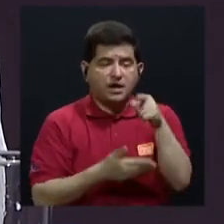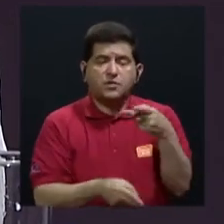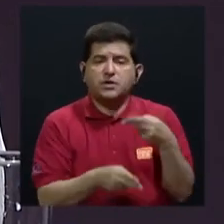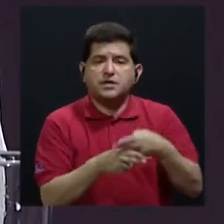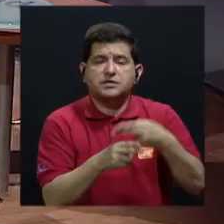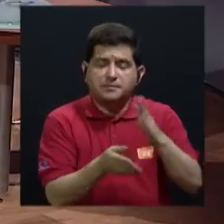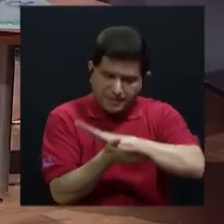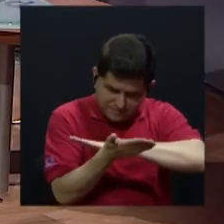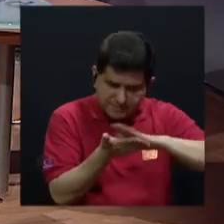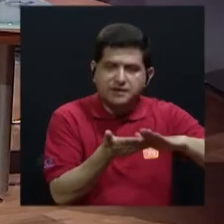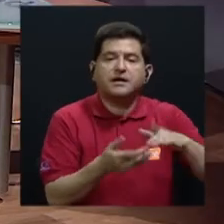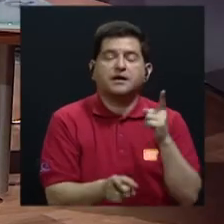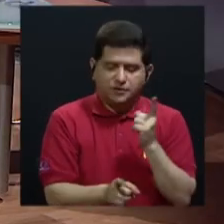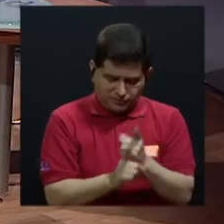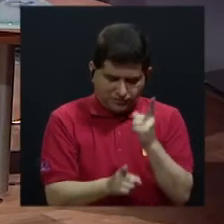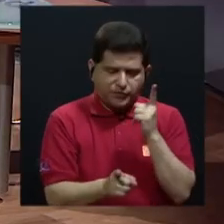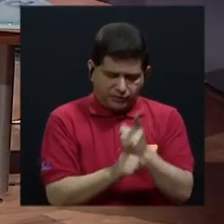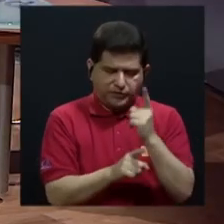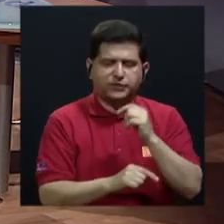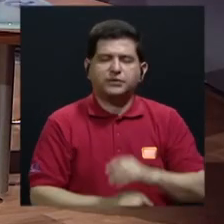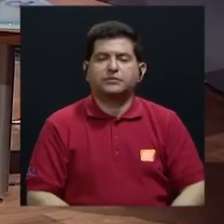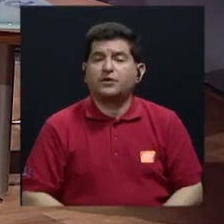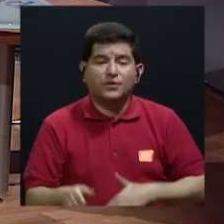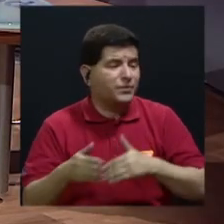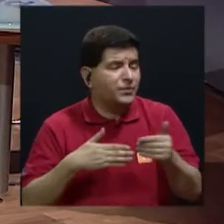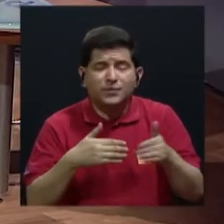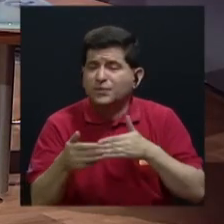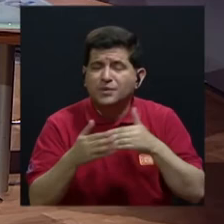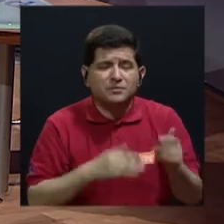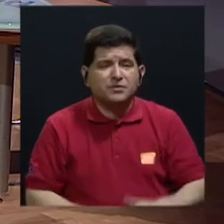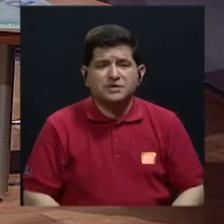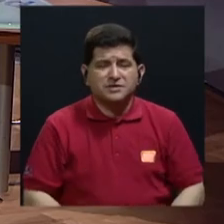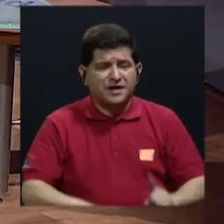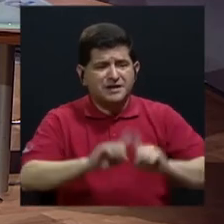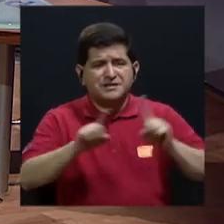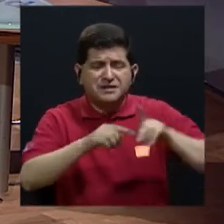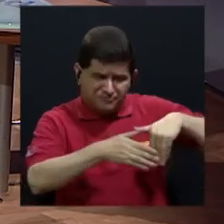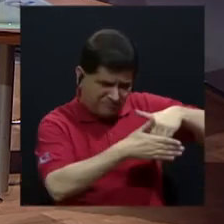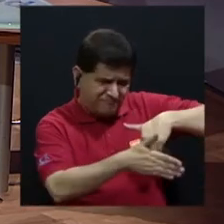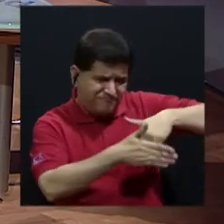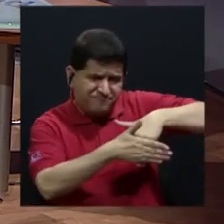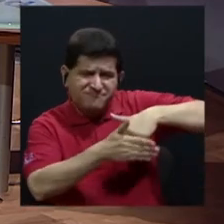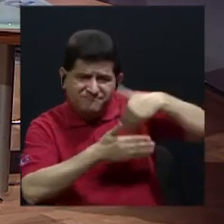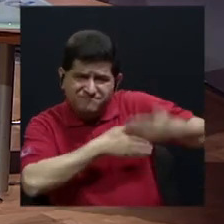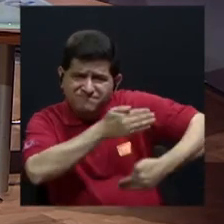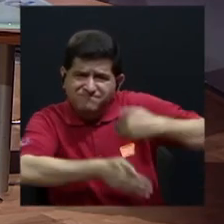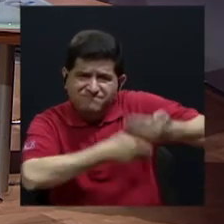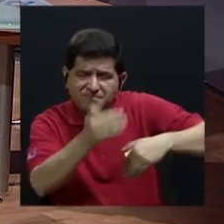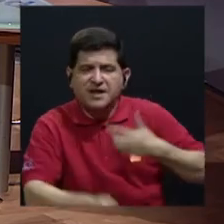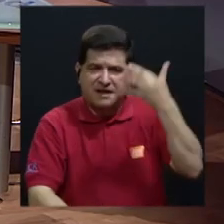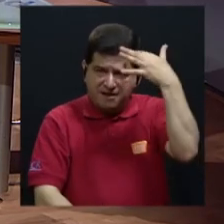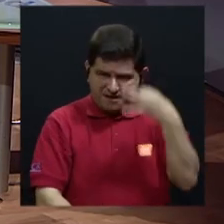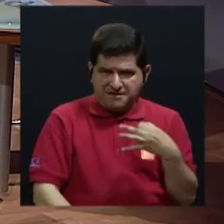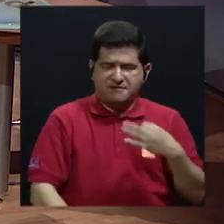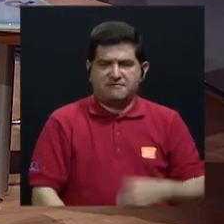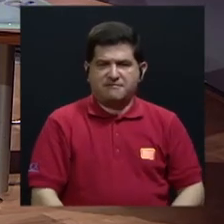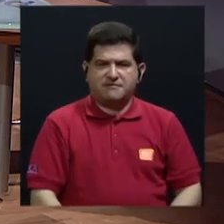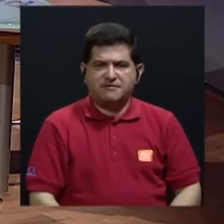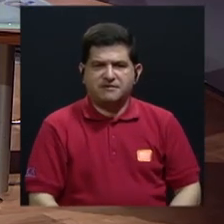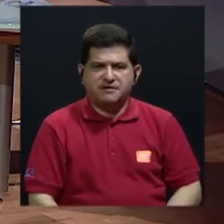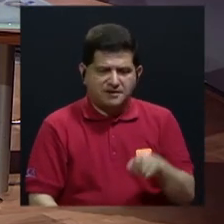llaman su dignidad. Así es, a pesar de haber enfrentado diferentes obstáculos, ¿verdad?, porque creemos que se